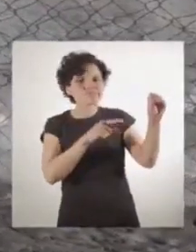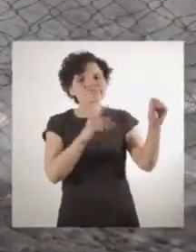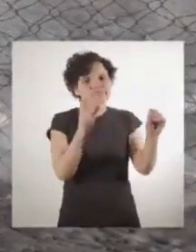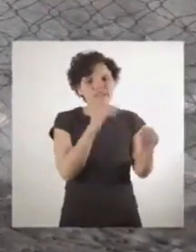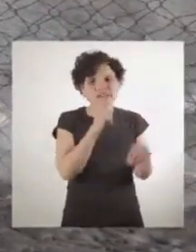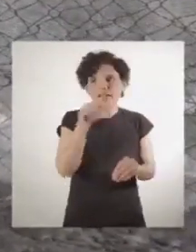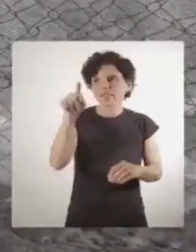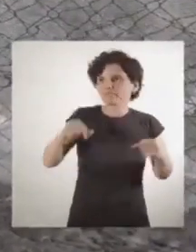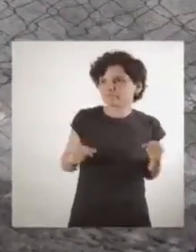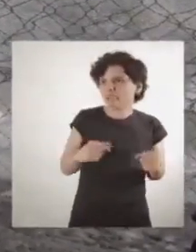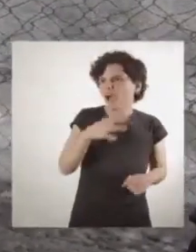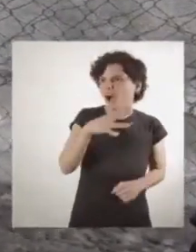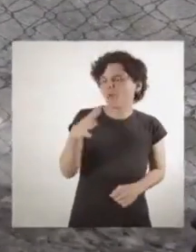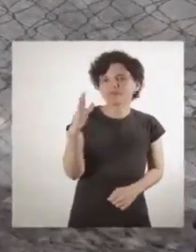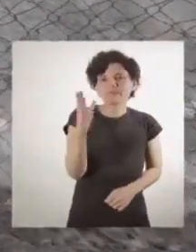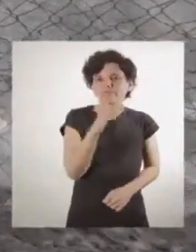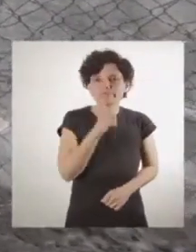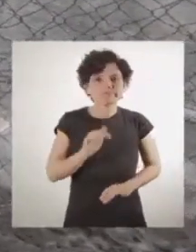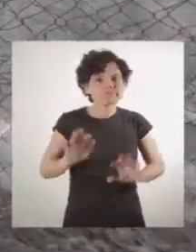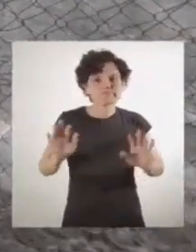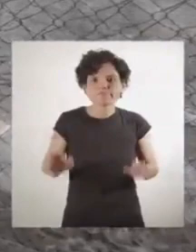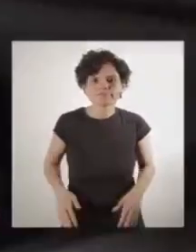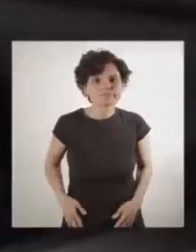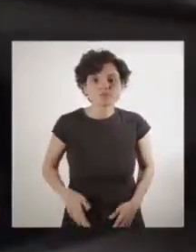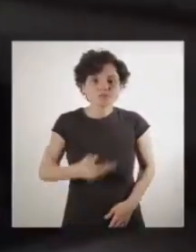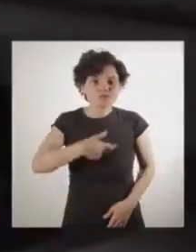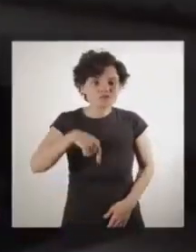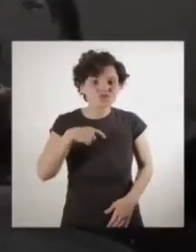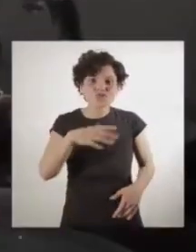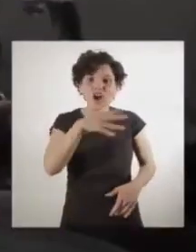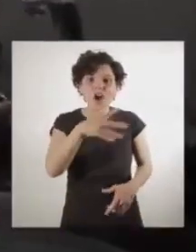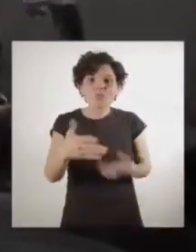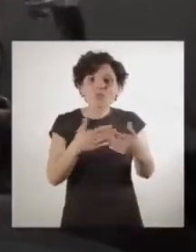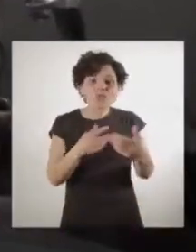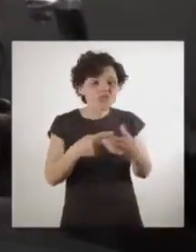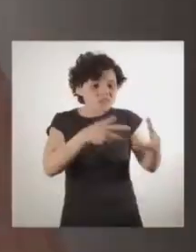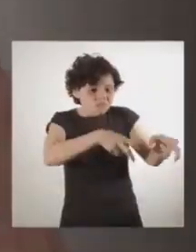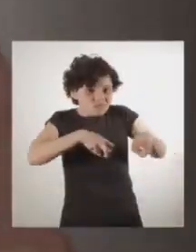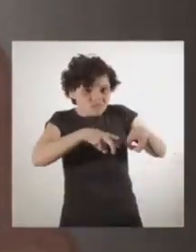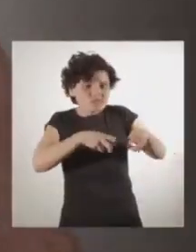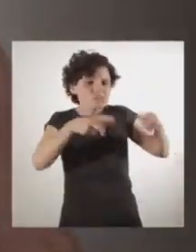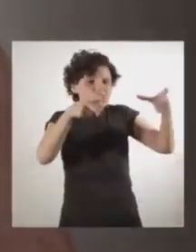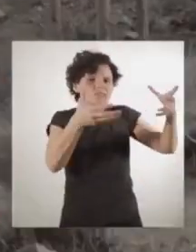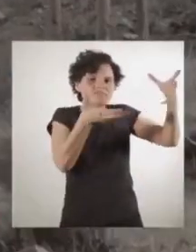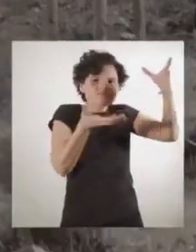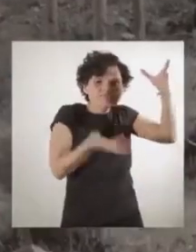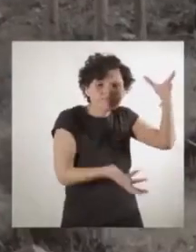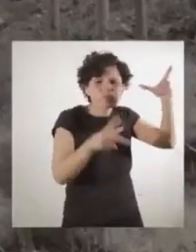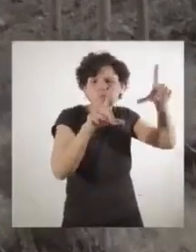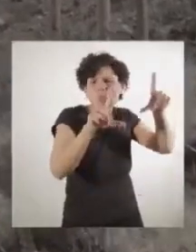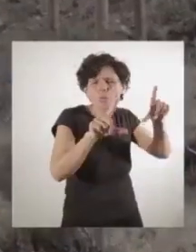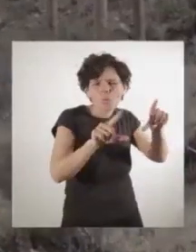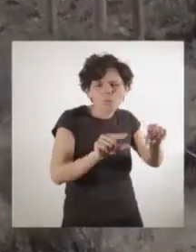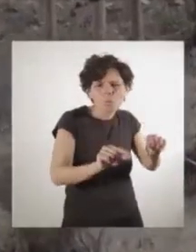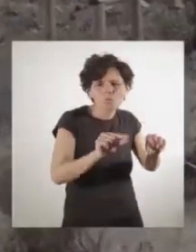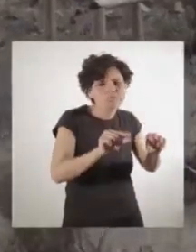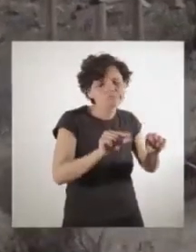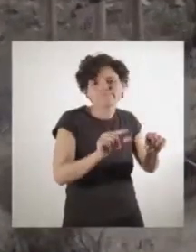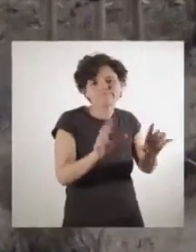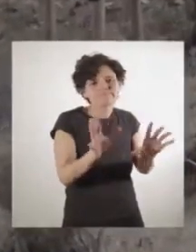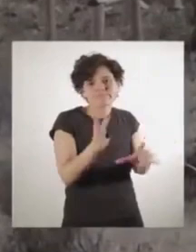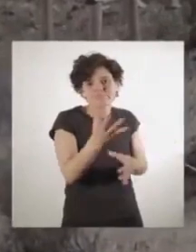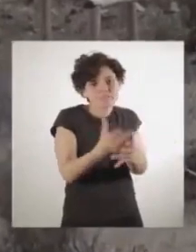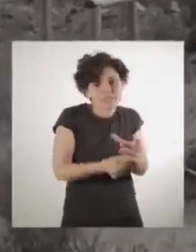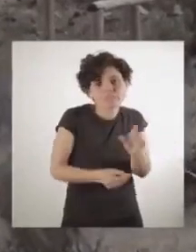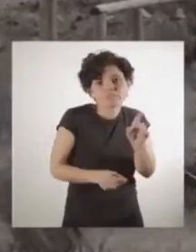Los gansos están sin agua, las gallinas sin agua. Tenemos que abastecernos con el poquito de agua que queda en el estanque,